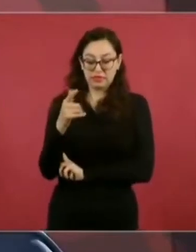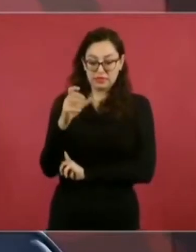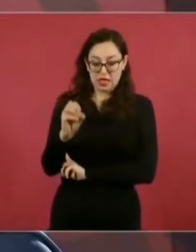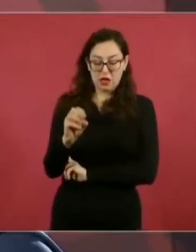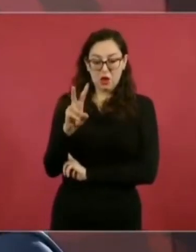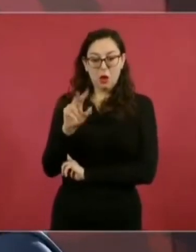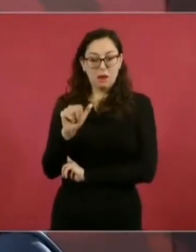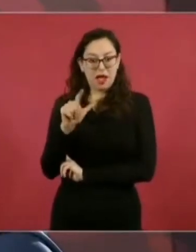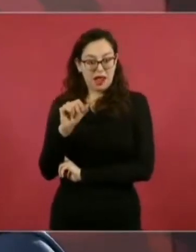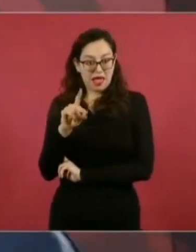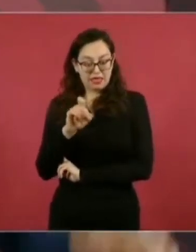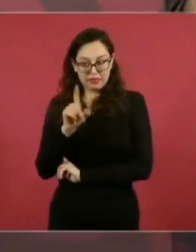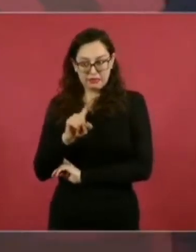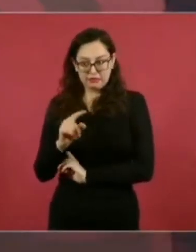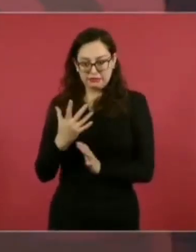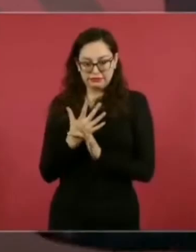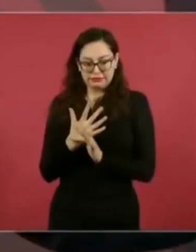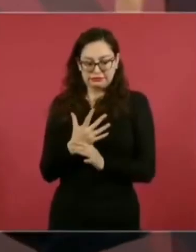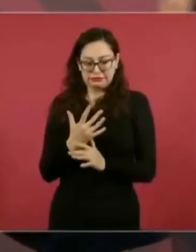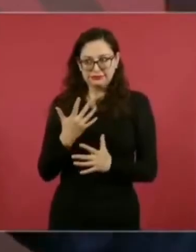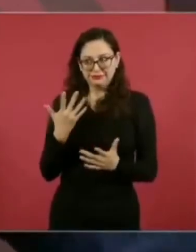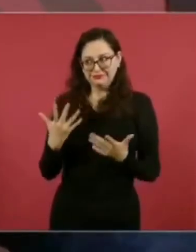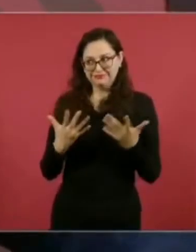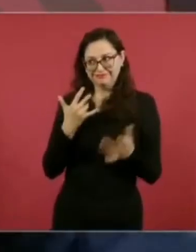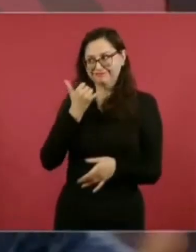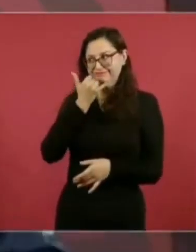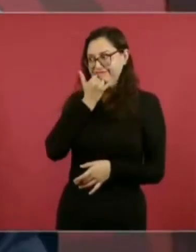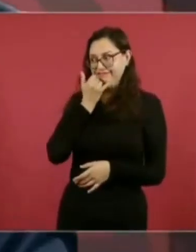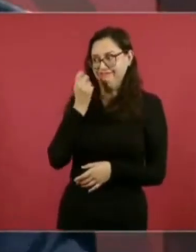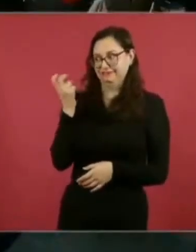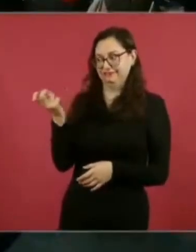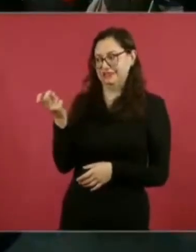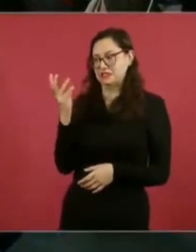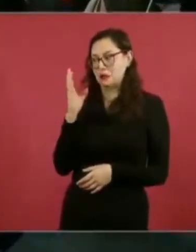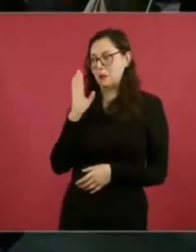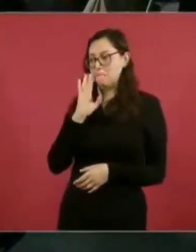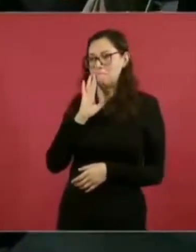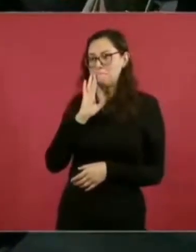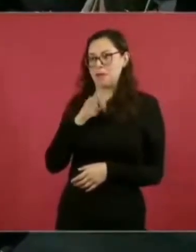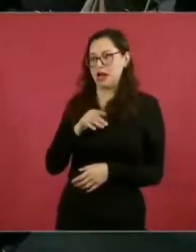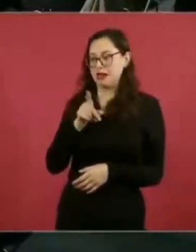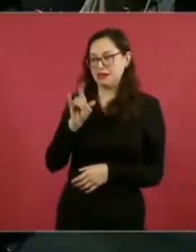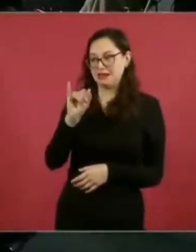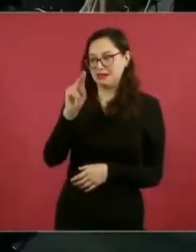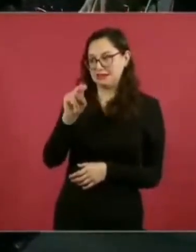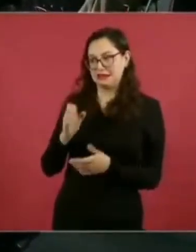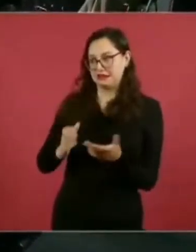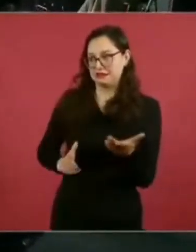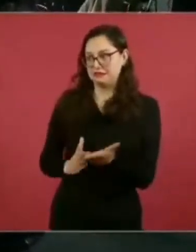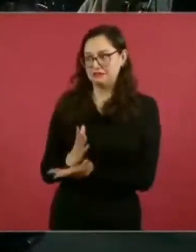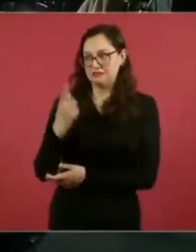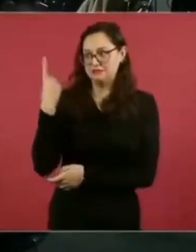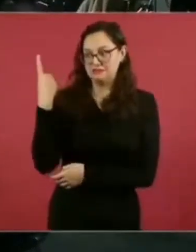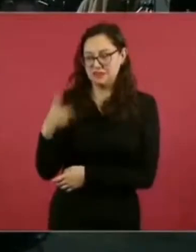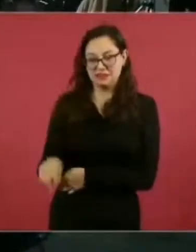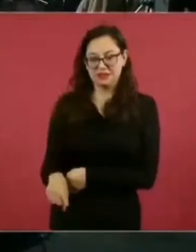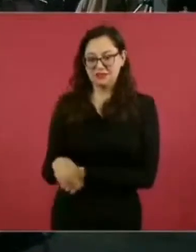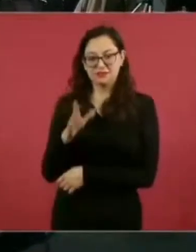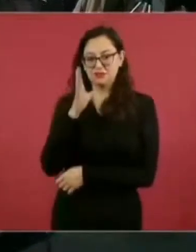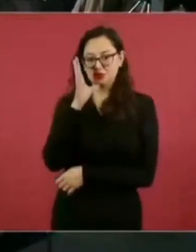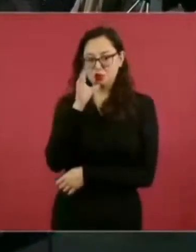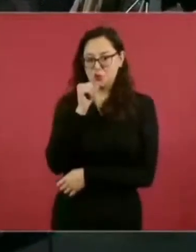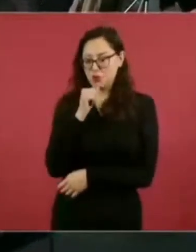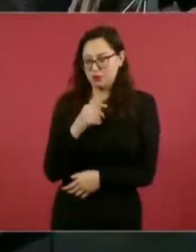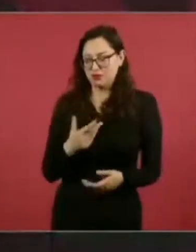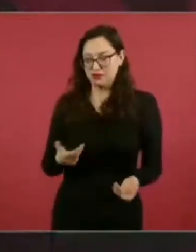de que no hay fundamento legal para detener la reforma judicial.